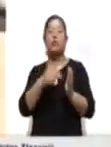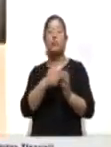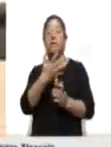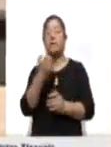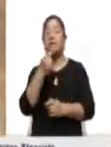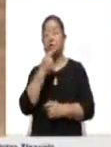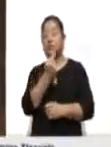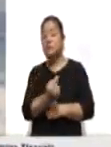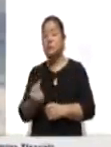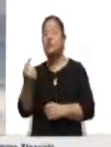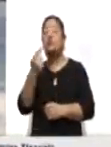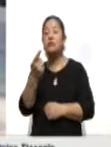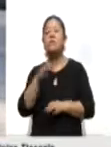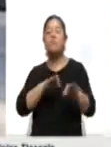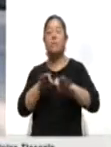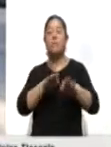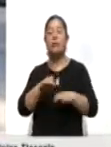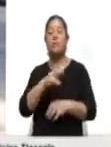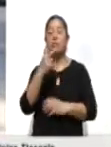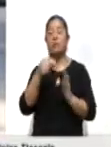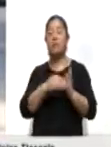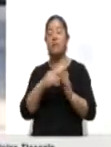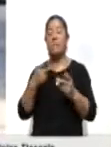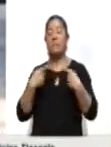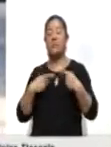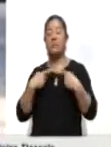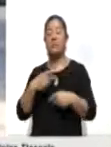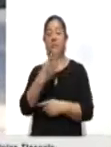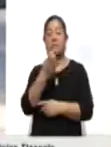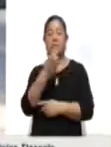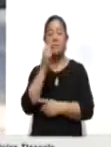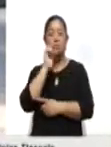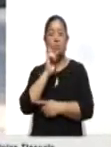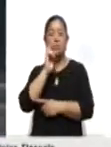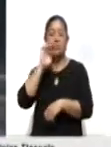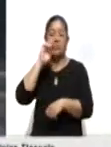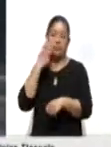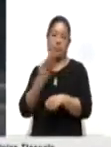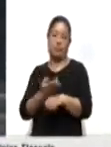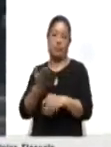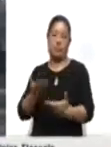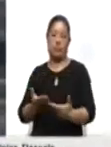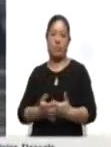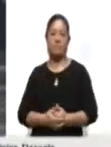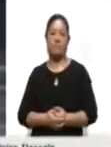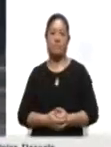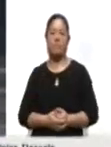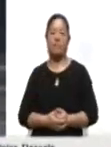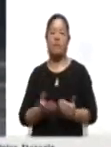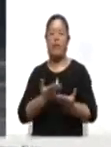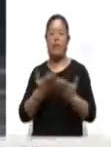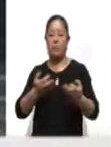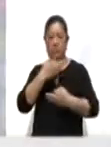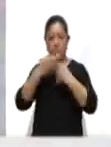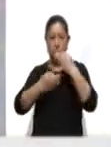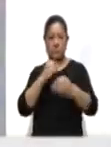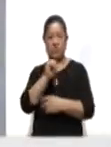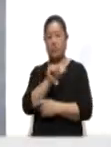empleo para más de 2.000 personas, con 300 mujeres como responsables. A Anurales, Ahora Noticias.